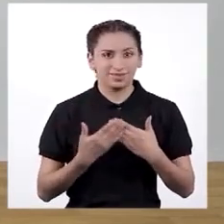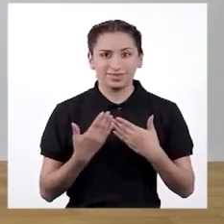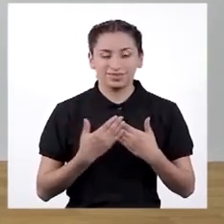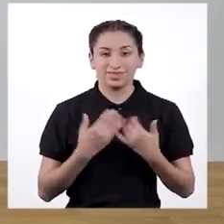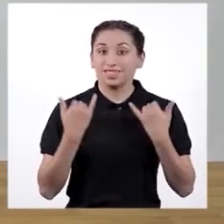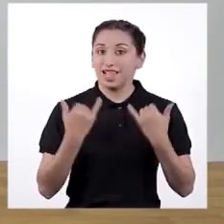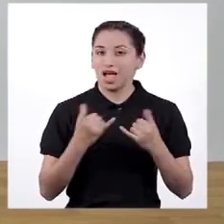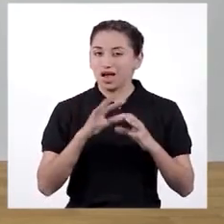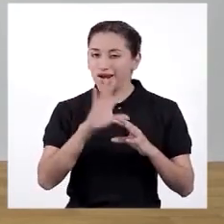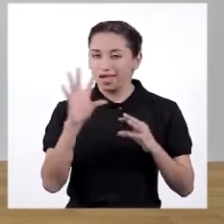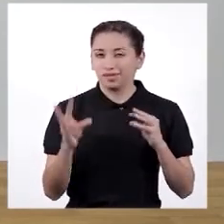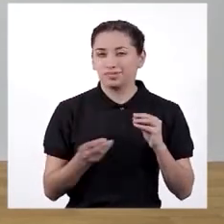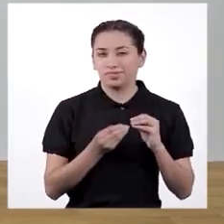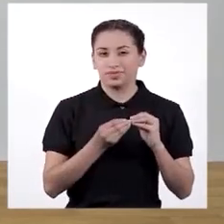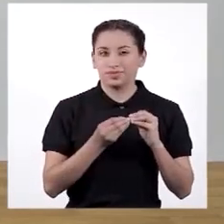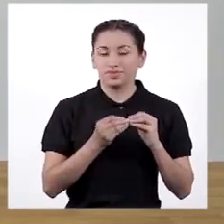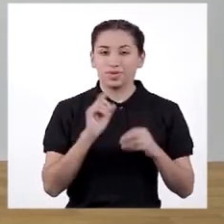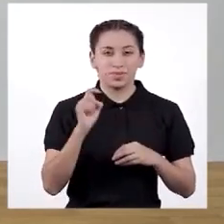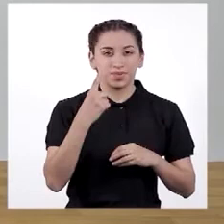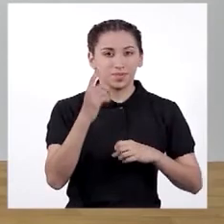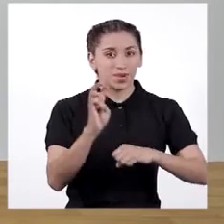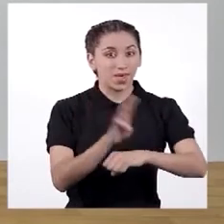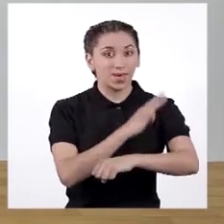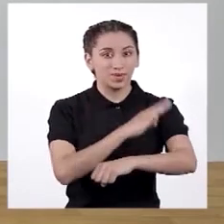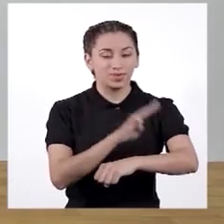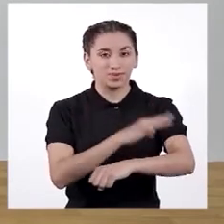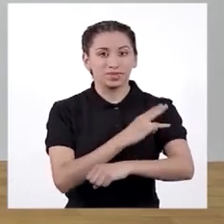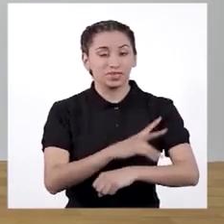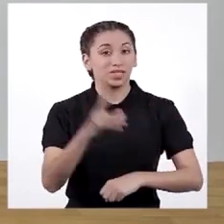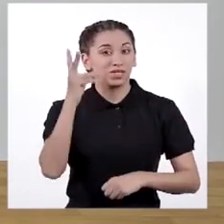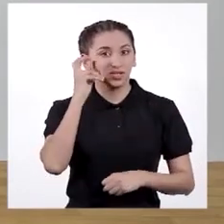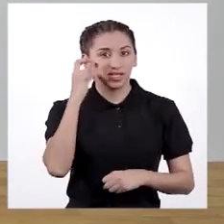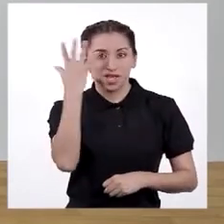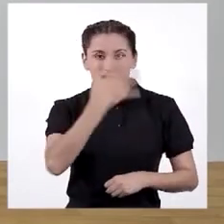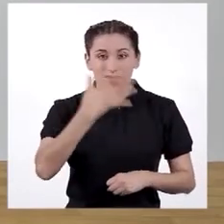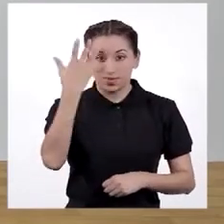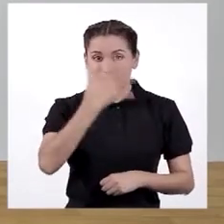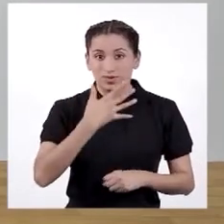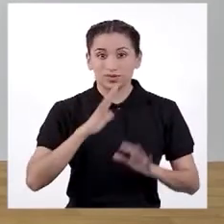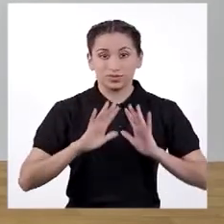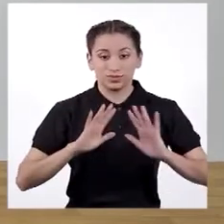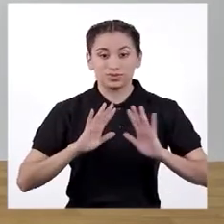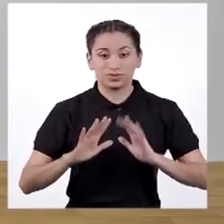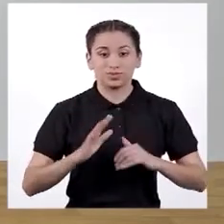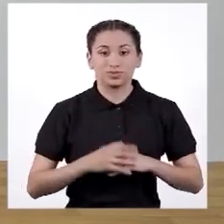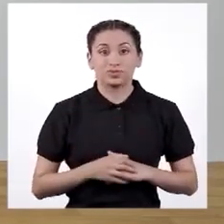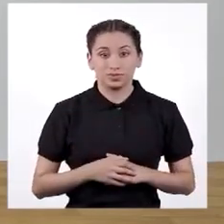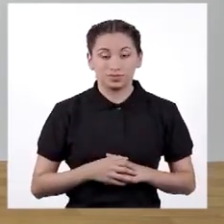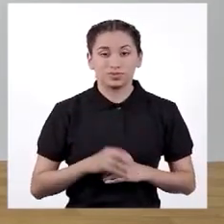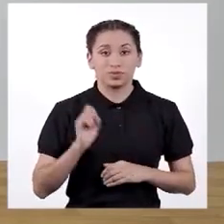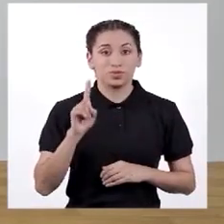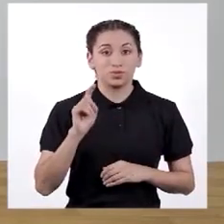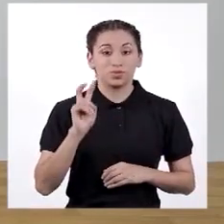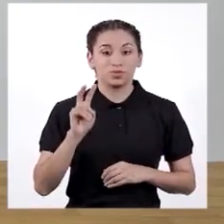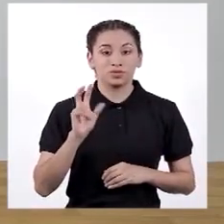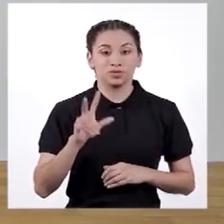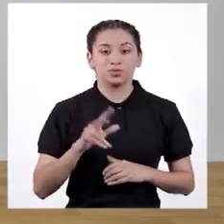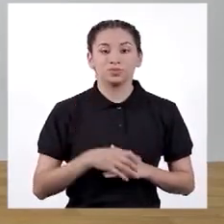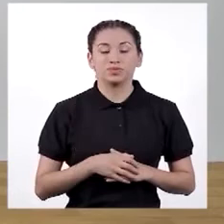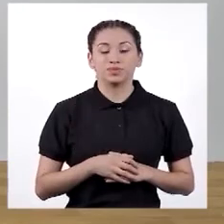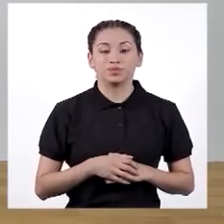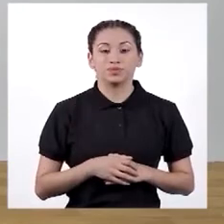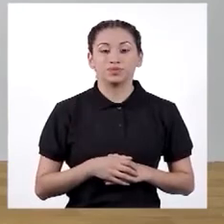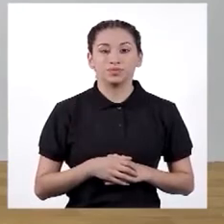Sencillo. Ahora vamos a agregarle la primera música que hemos escuchado, música afroperuana. Tukutum,